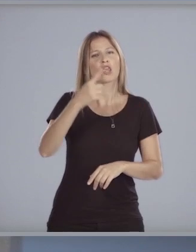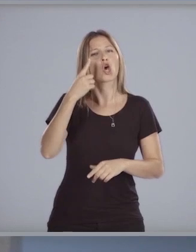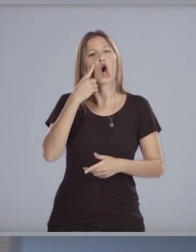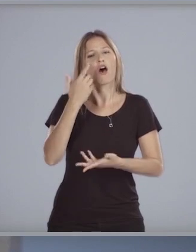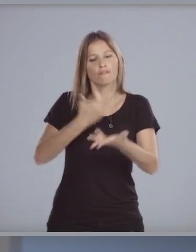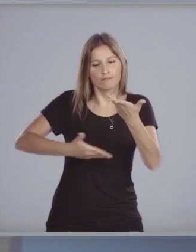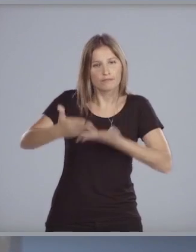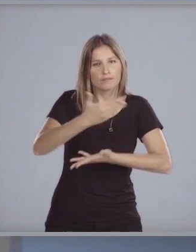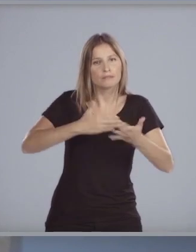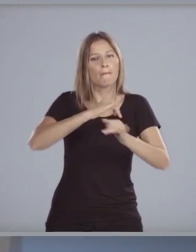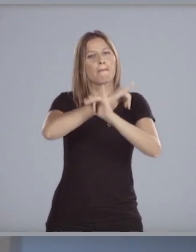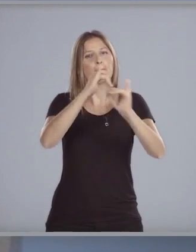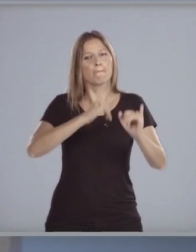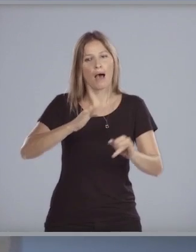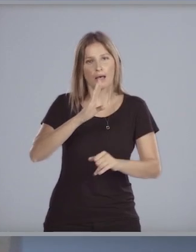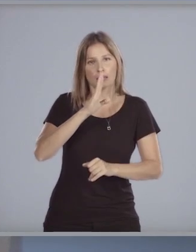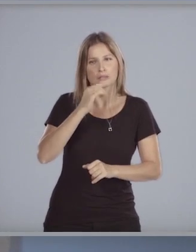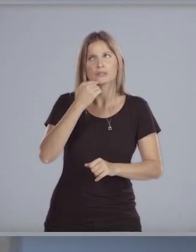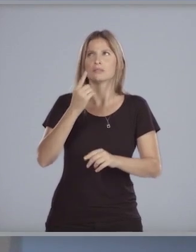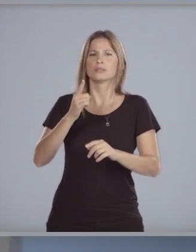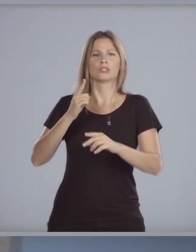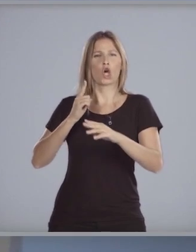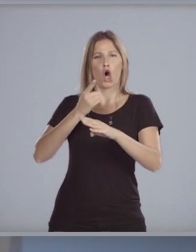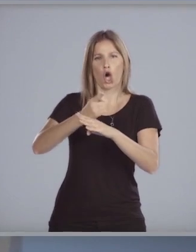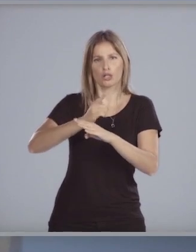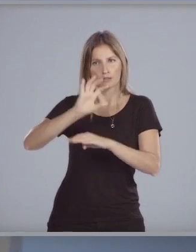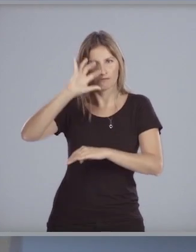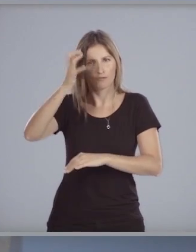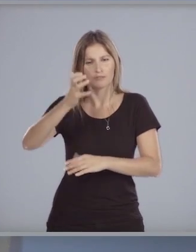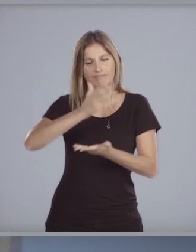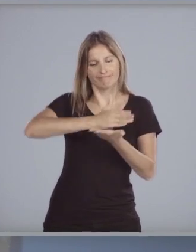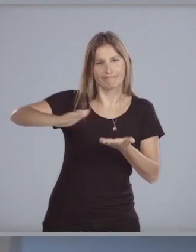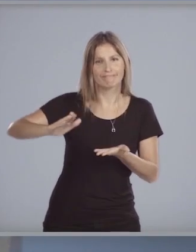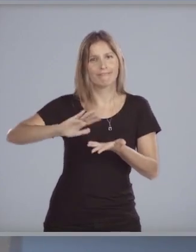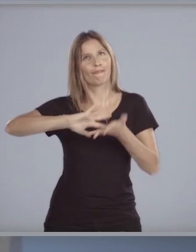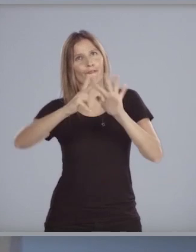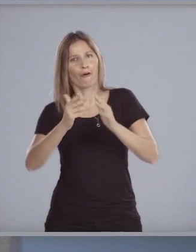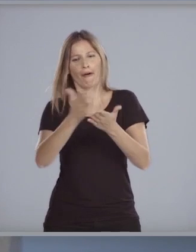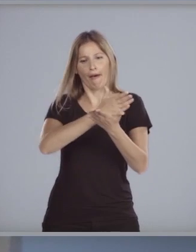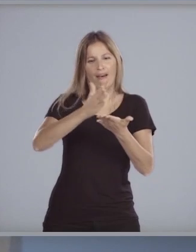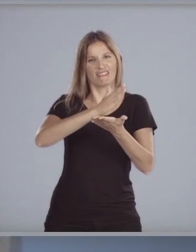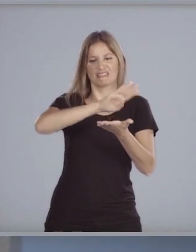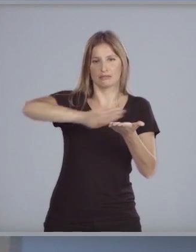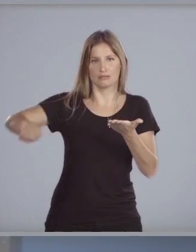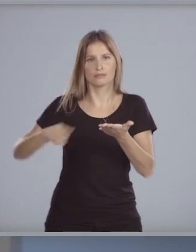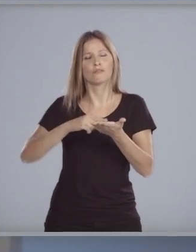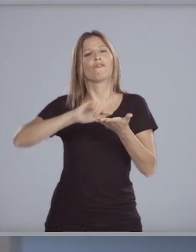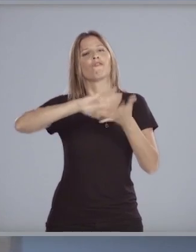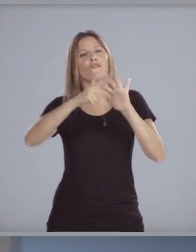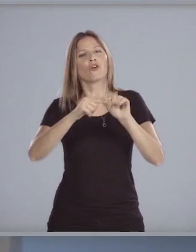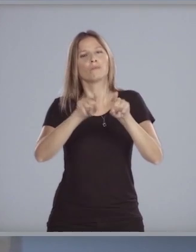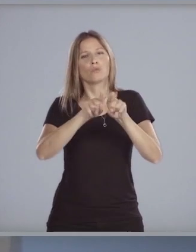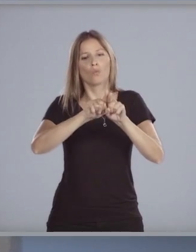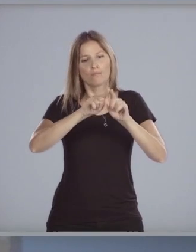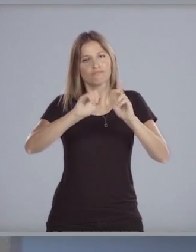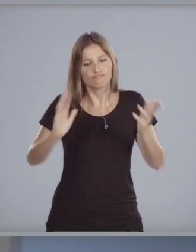pacífica contra la violencia y toda forma de discriminación así como la promoción de